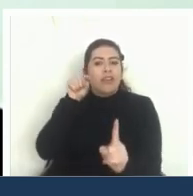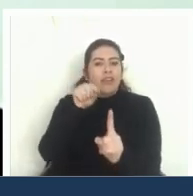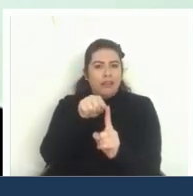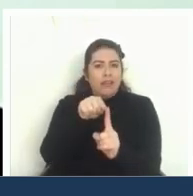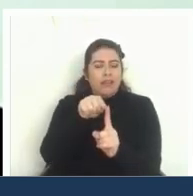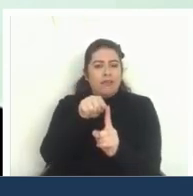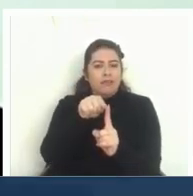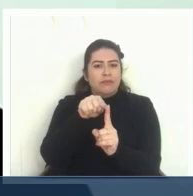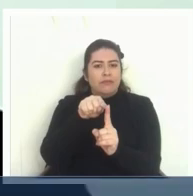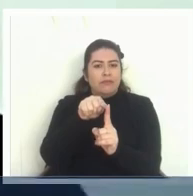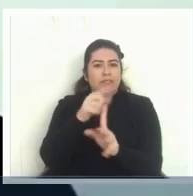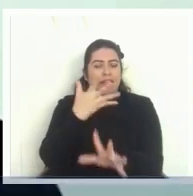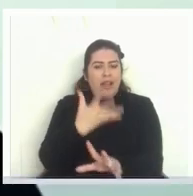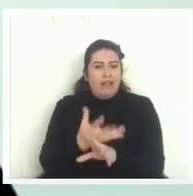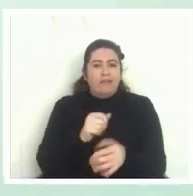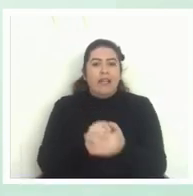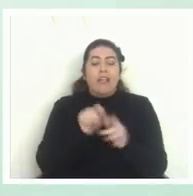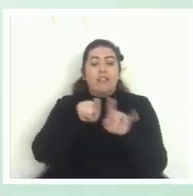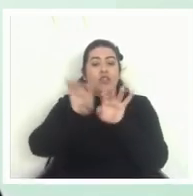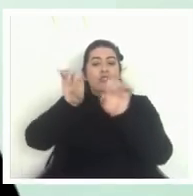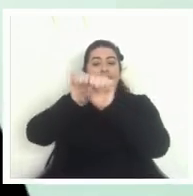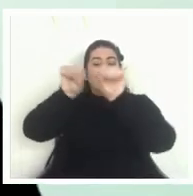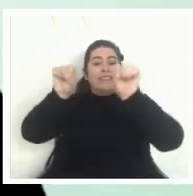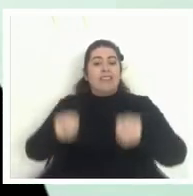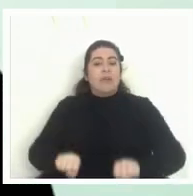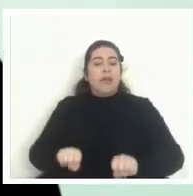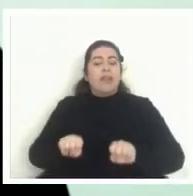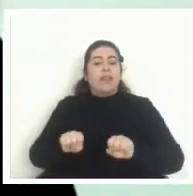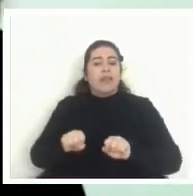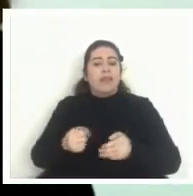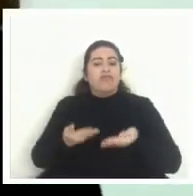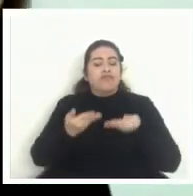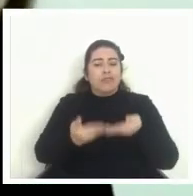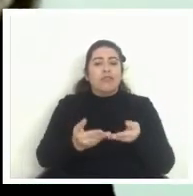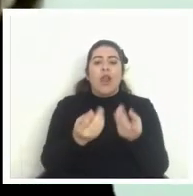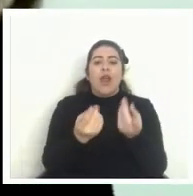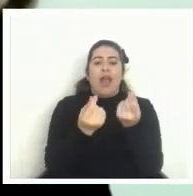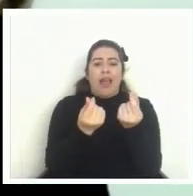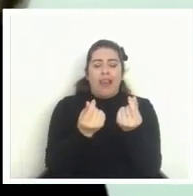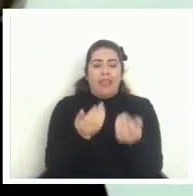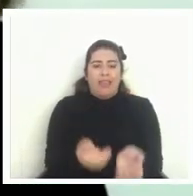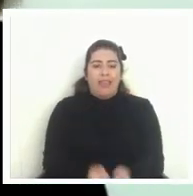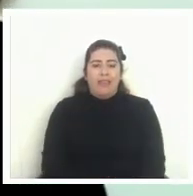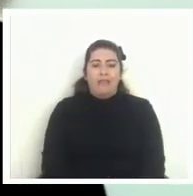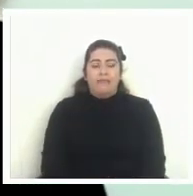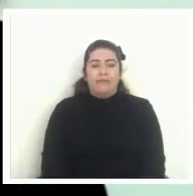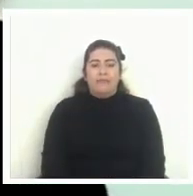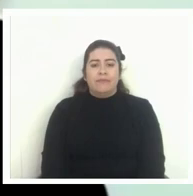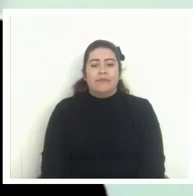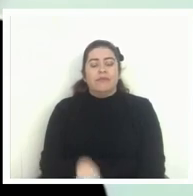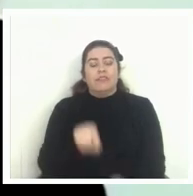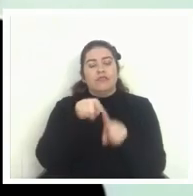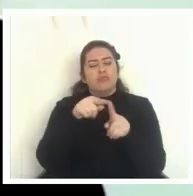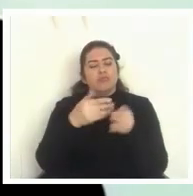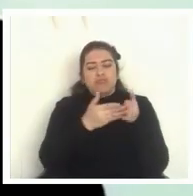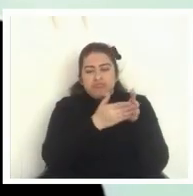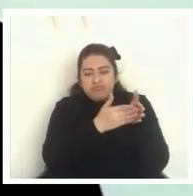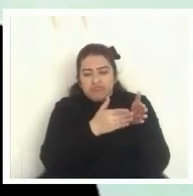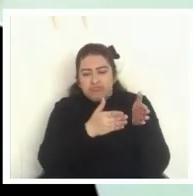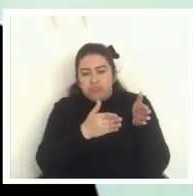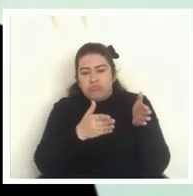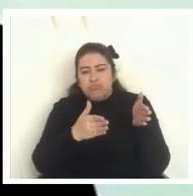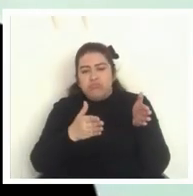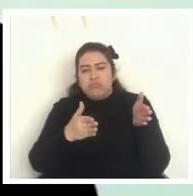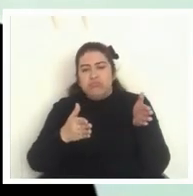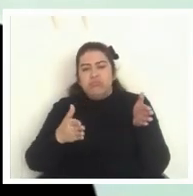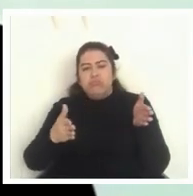plantean estos sistemas de aseguramiento de la calidad yo creo que por largo tiempo hubo también mucha